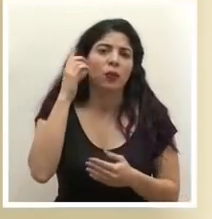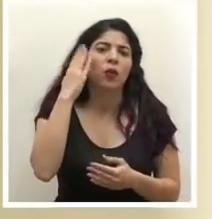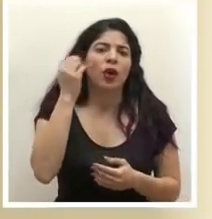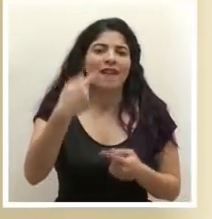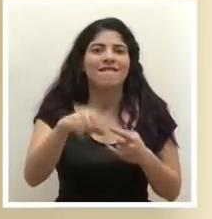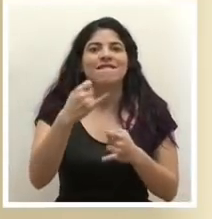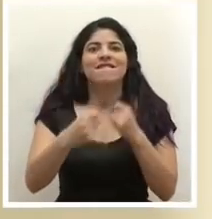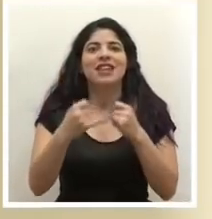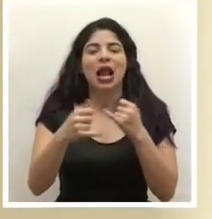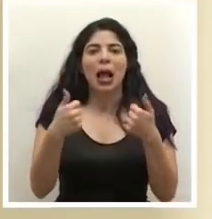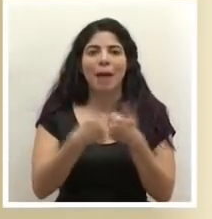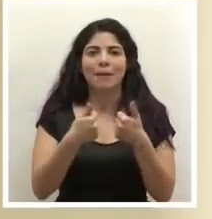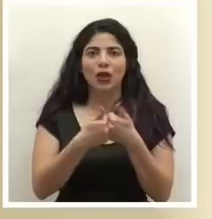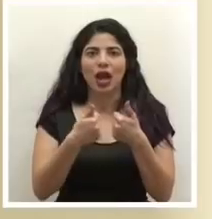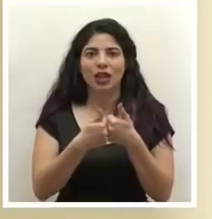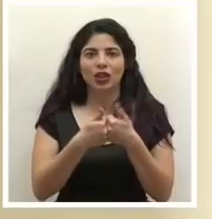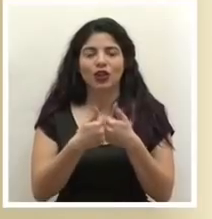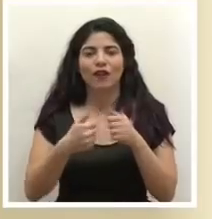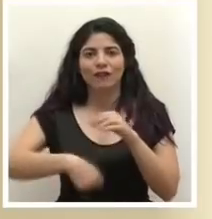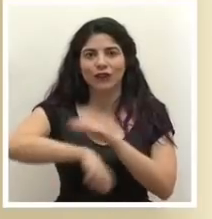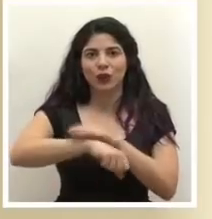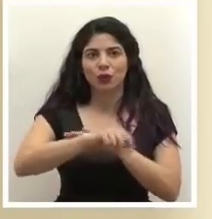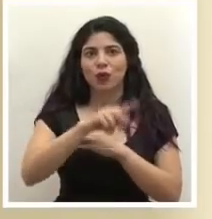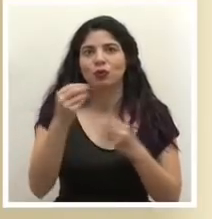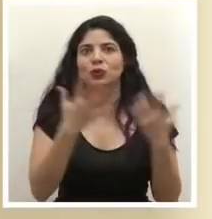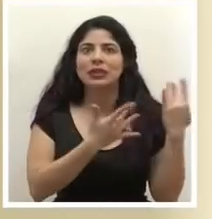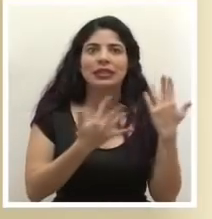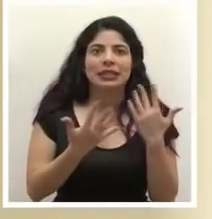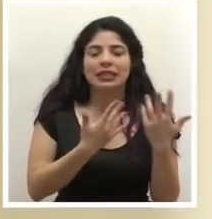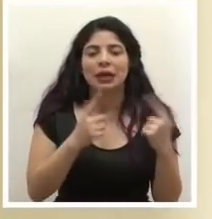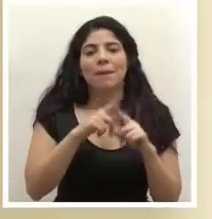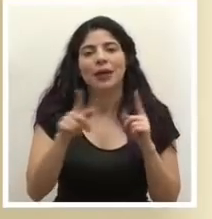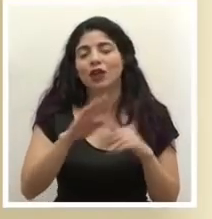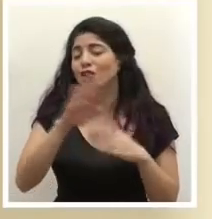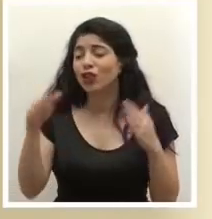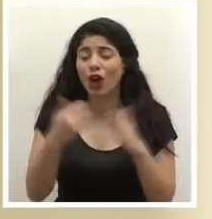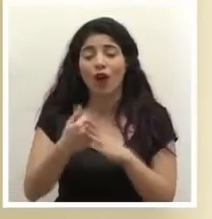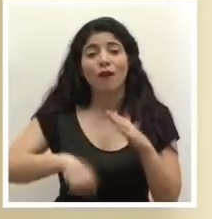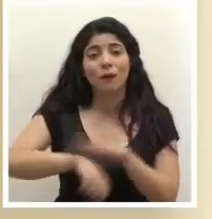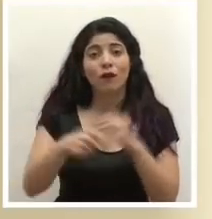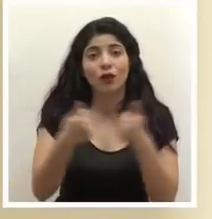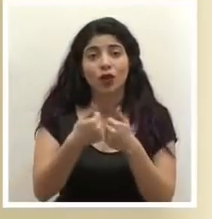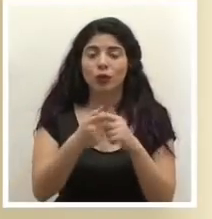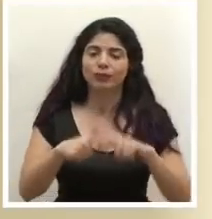del campeonato de fútbol mayor pero en realidad se suspenden todos los campeonatos